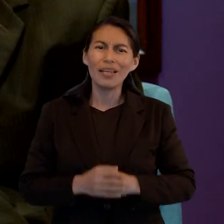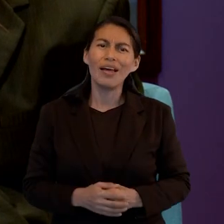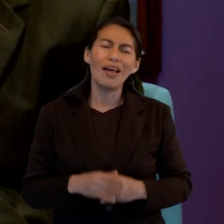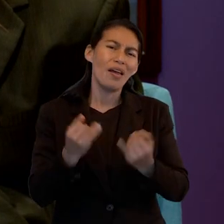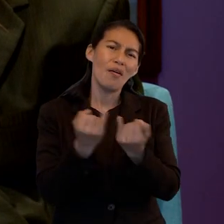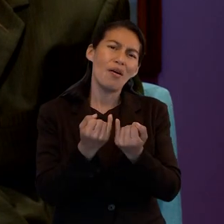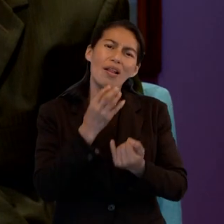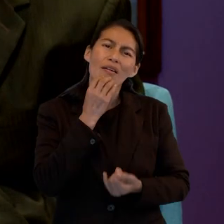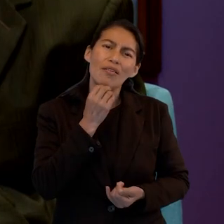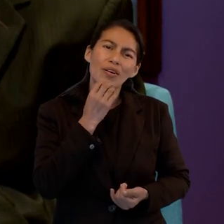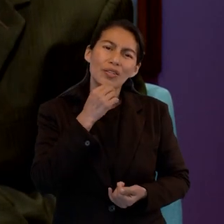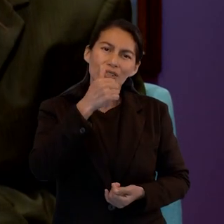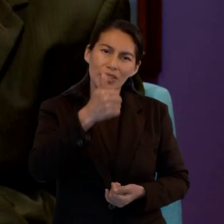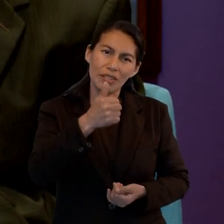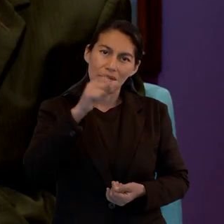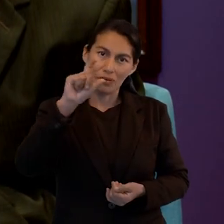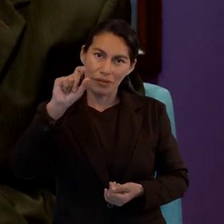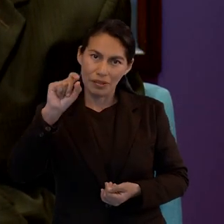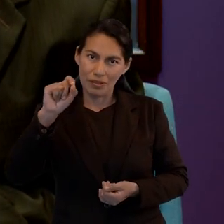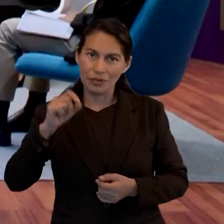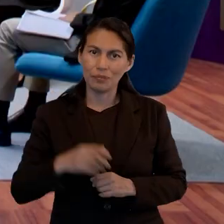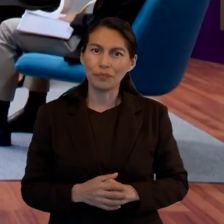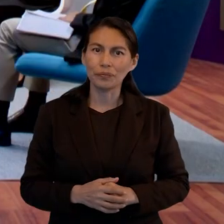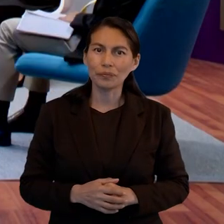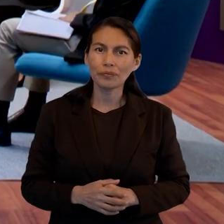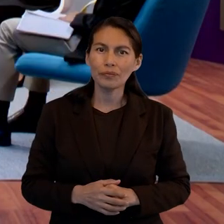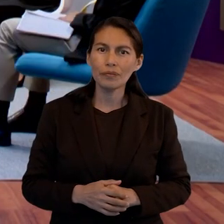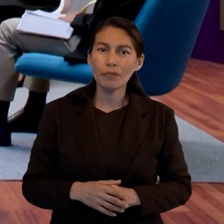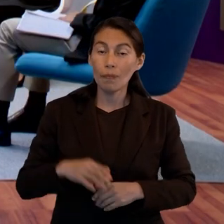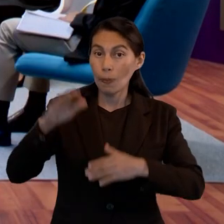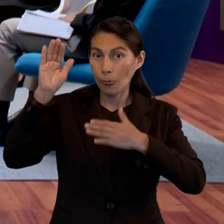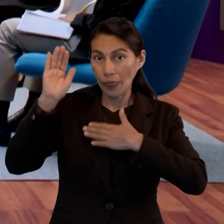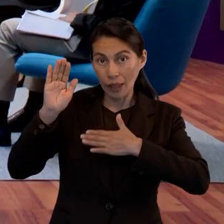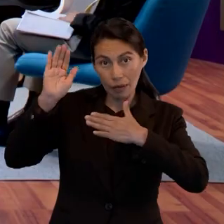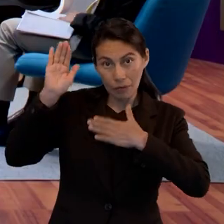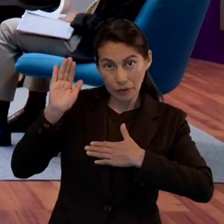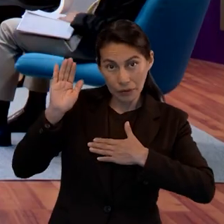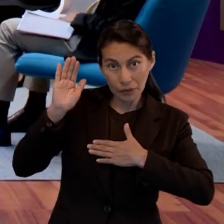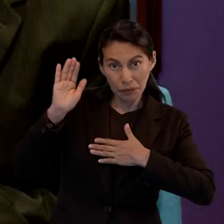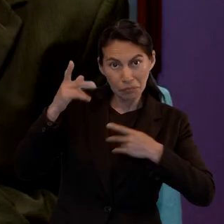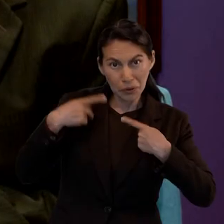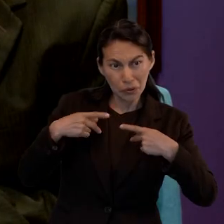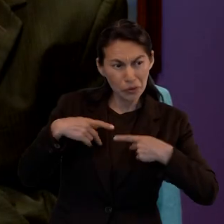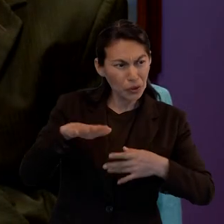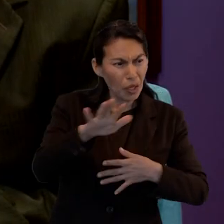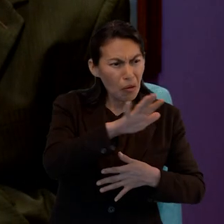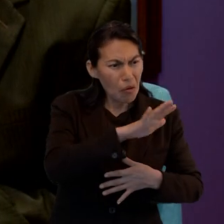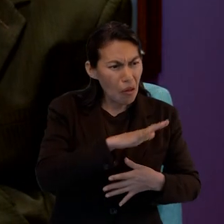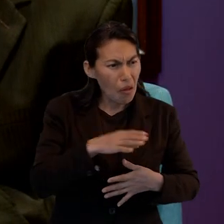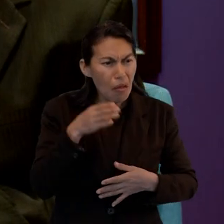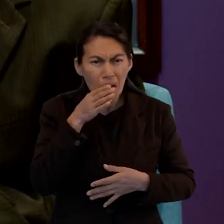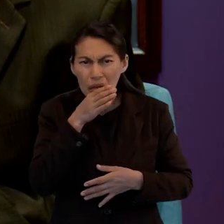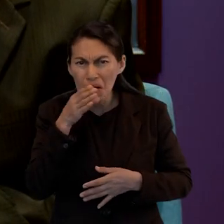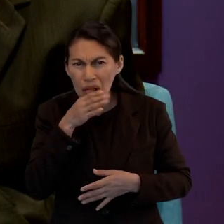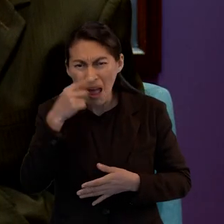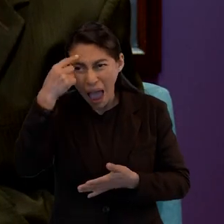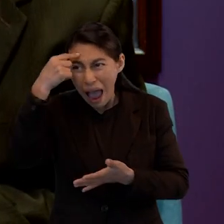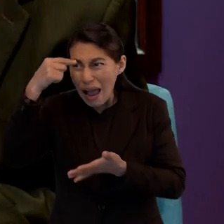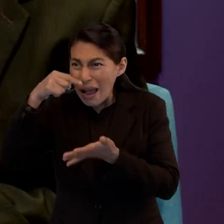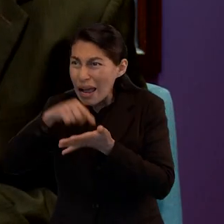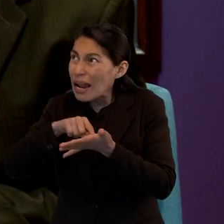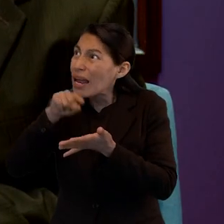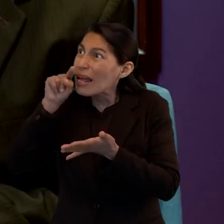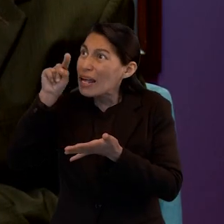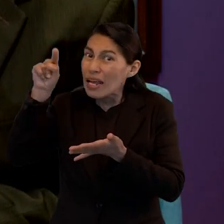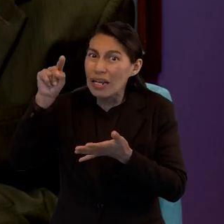presenta Hebreos 6.20. Esas promesas hacia los creyentes y así Jesús